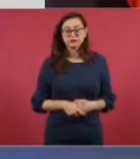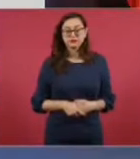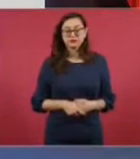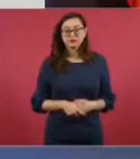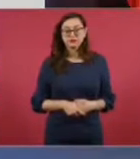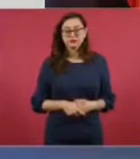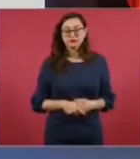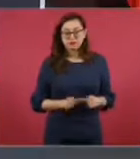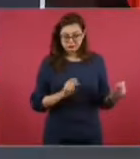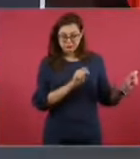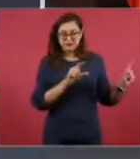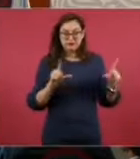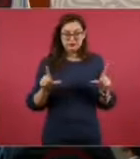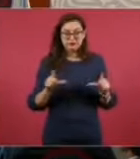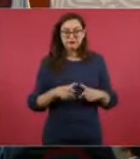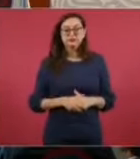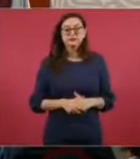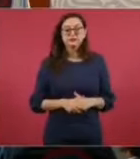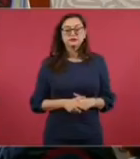no, no, déjala, déjala, déjala,